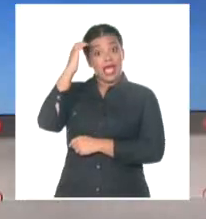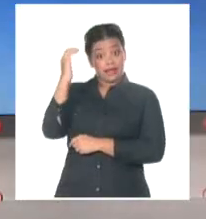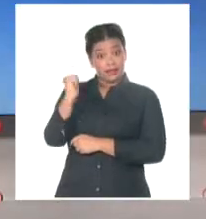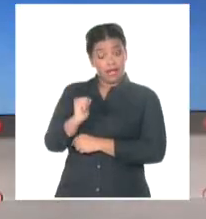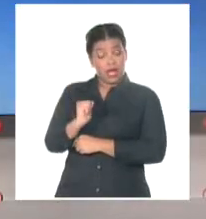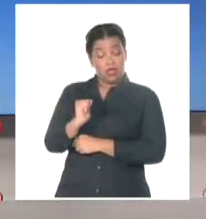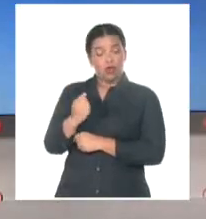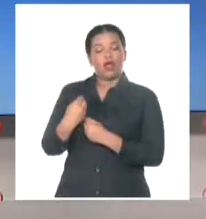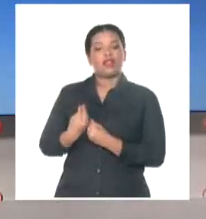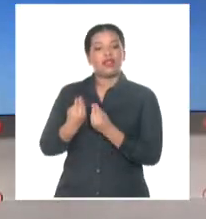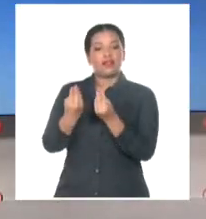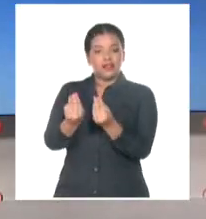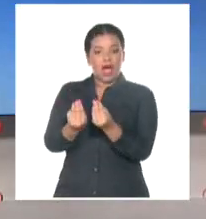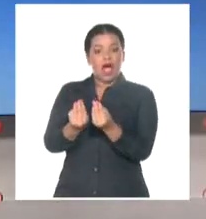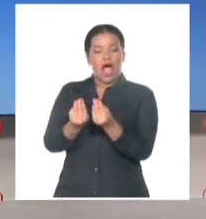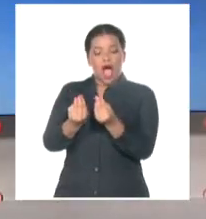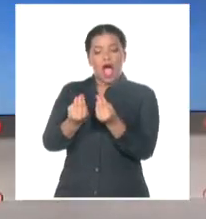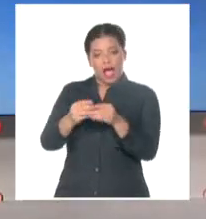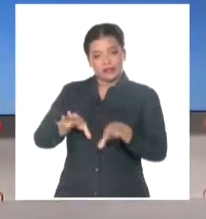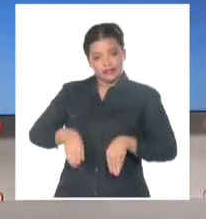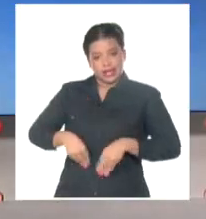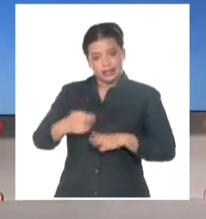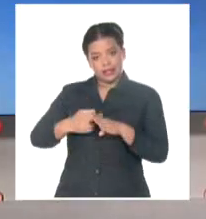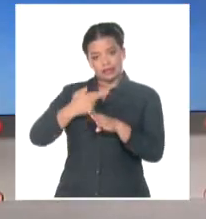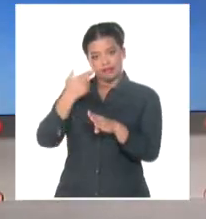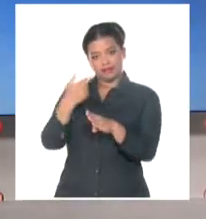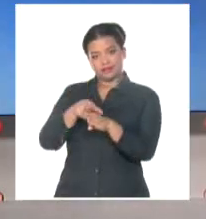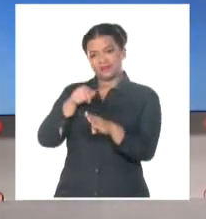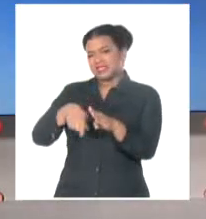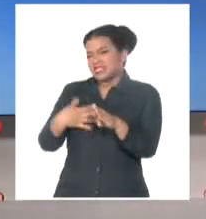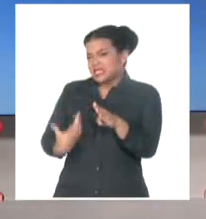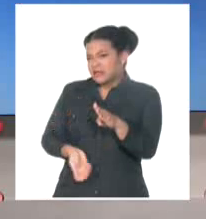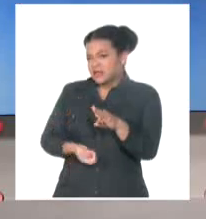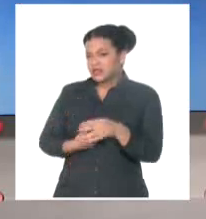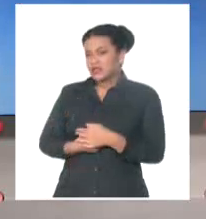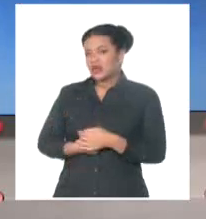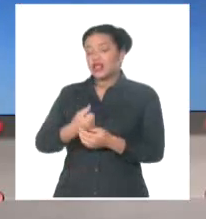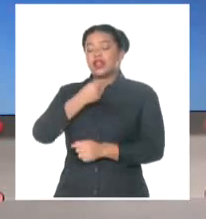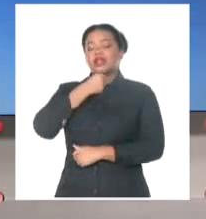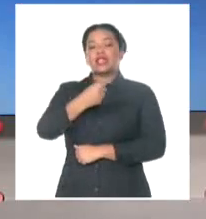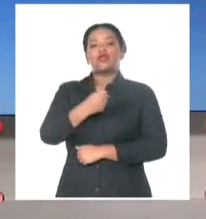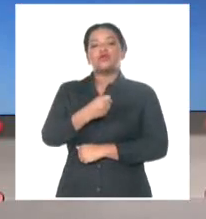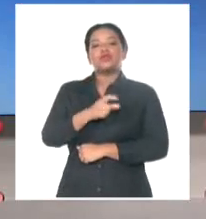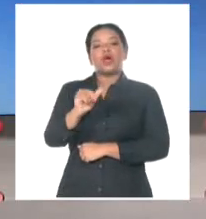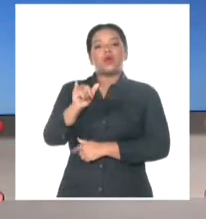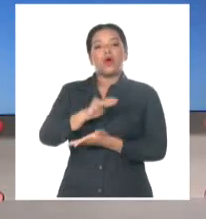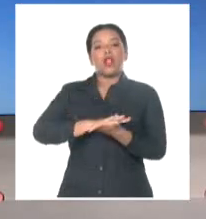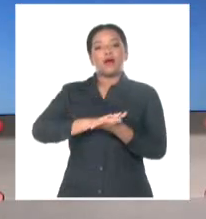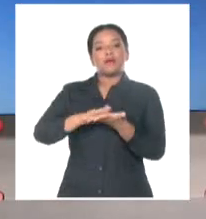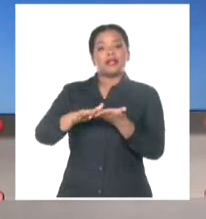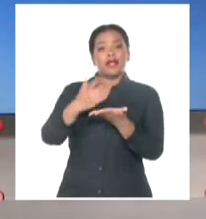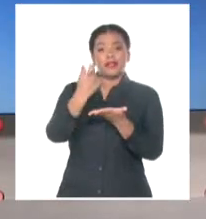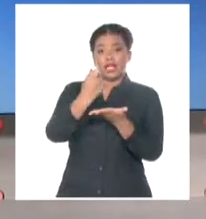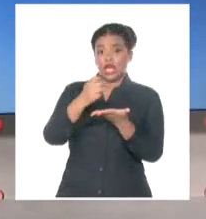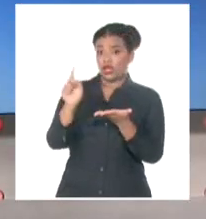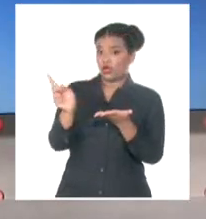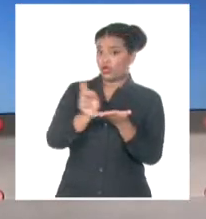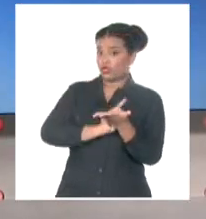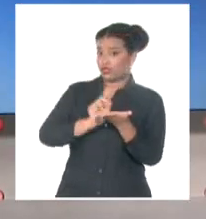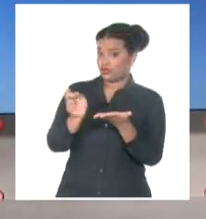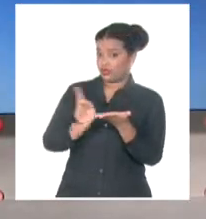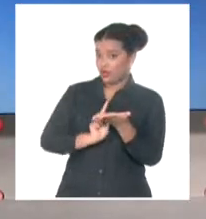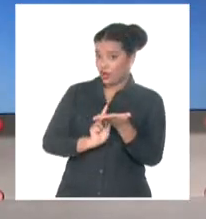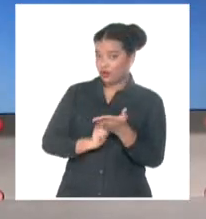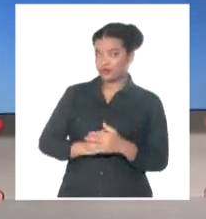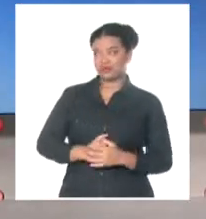otorgó una garantía. Aquí lo que ha ocurrido es que quien nos demanda no es quien prestó ese dinero, ni es su sucesor